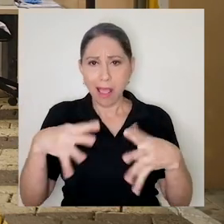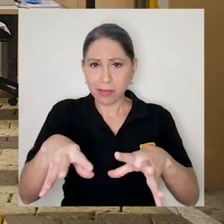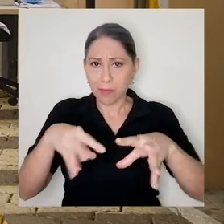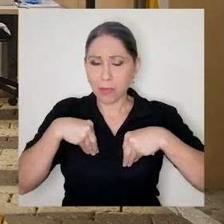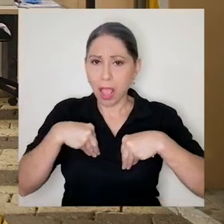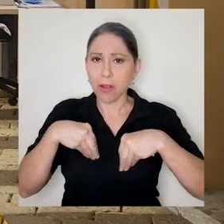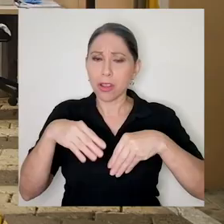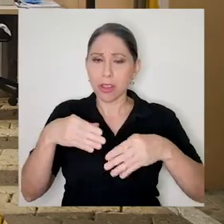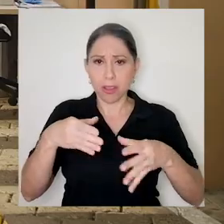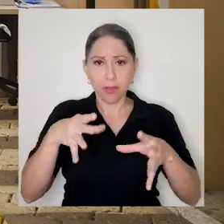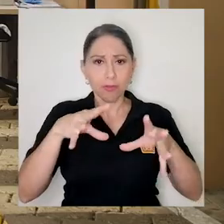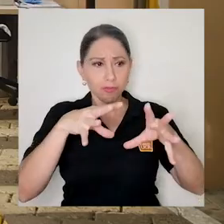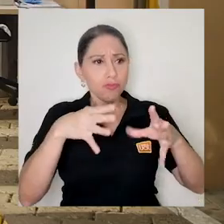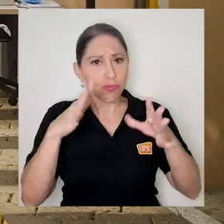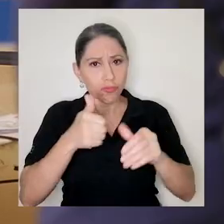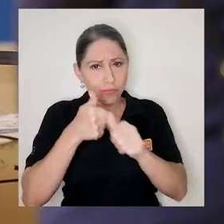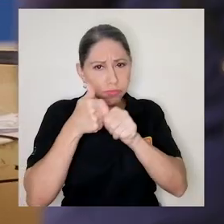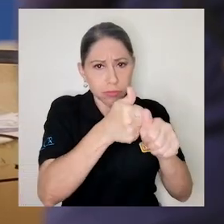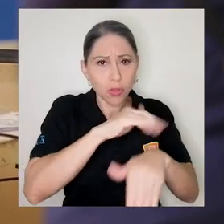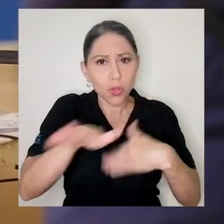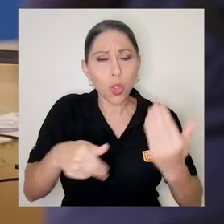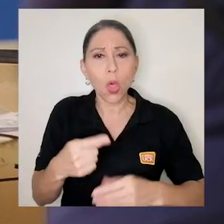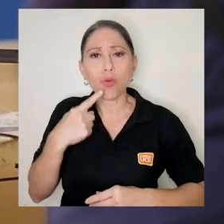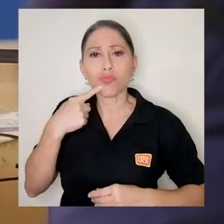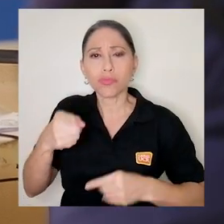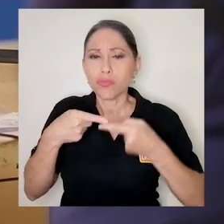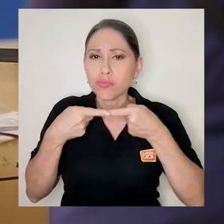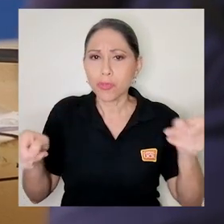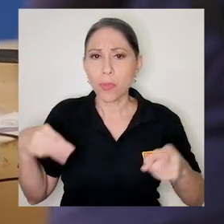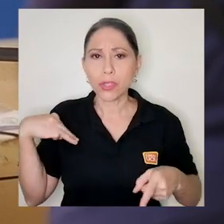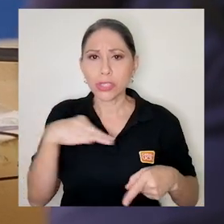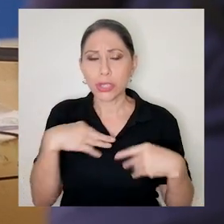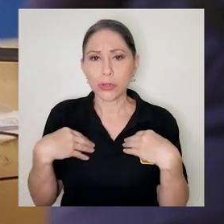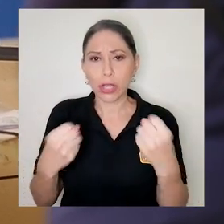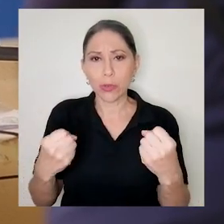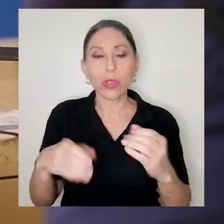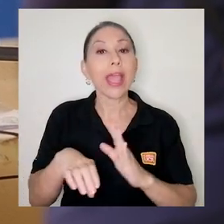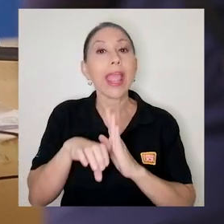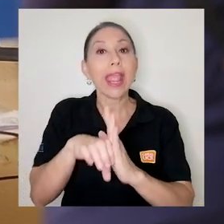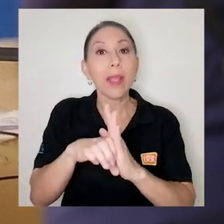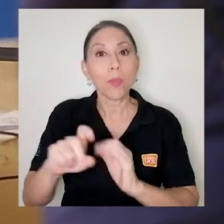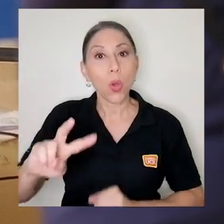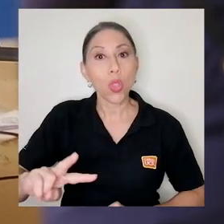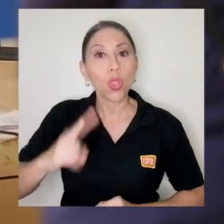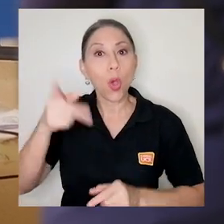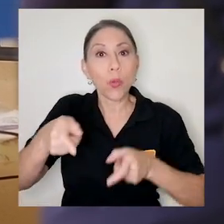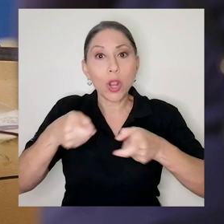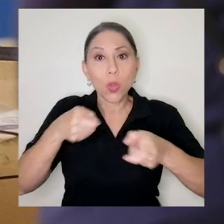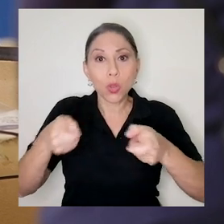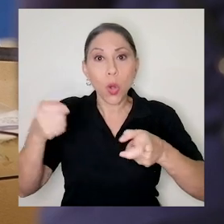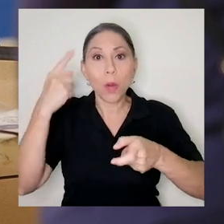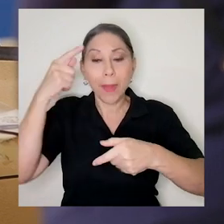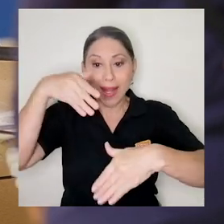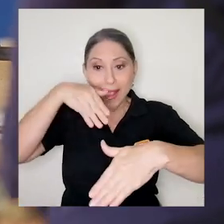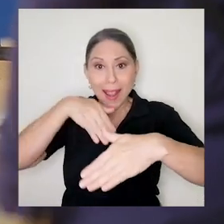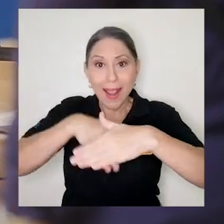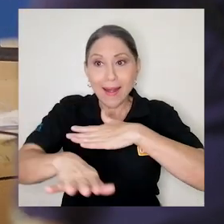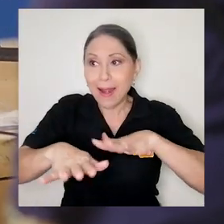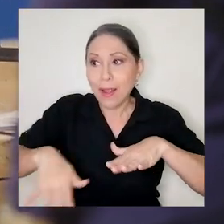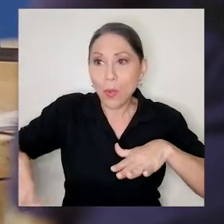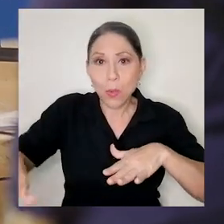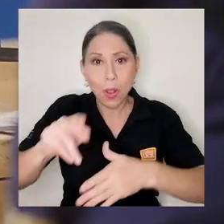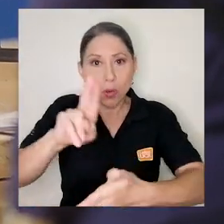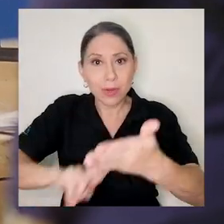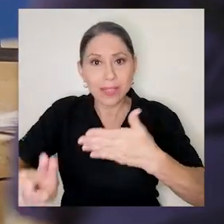emitidas por el Ministerio de Salud. Por ejemplo, habrá un mecanismo de doble control de ingreso a las sedes y aulas donde se